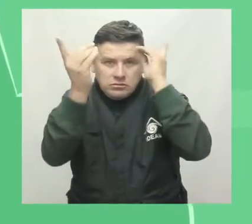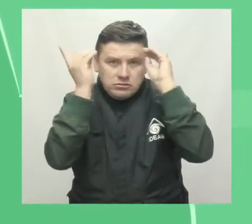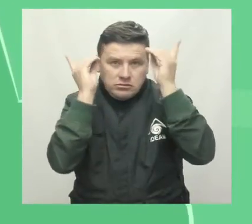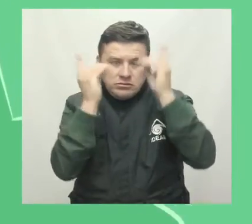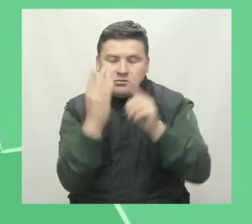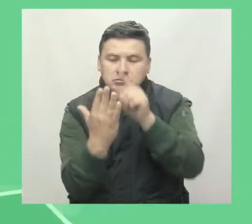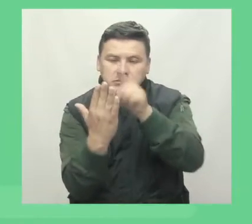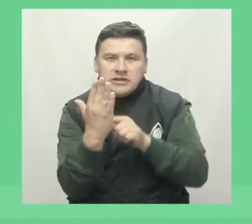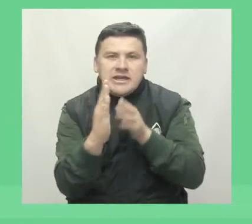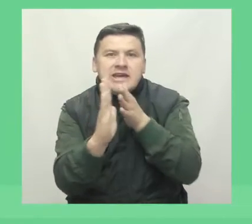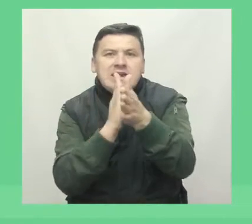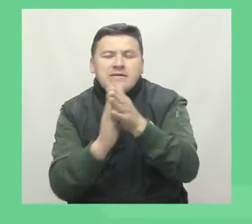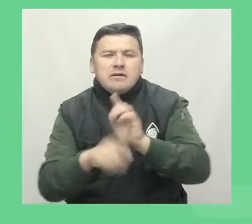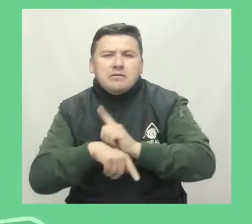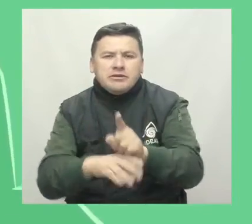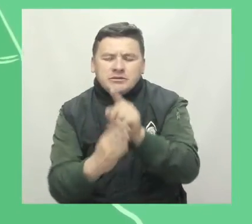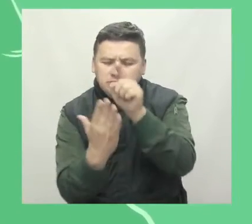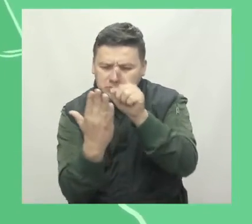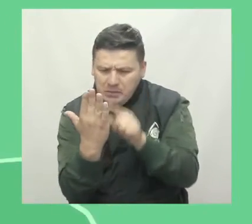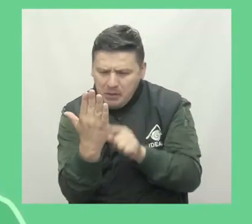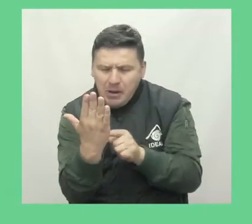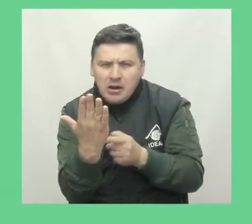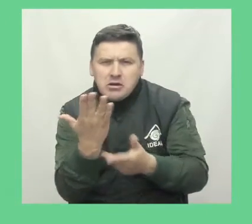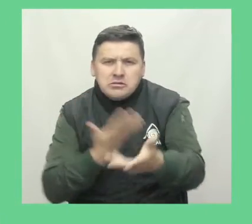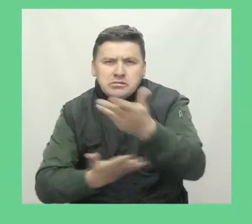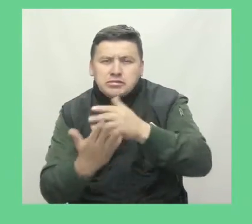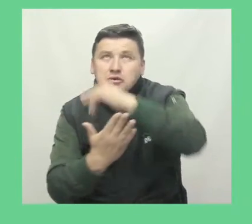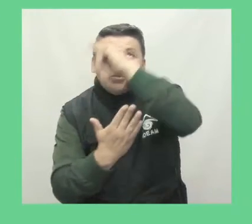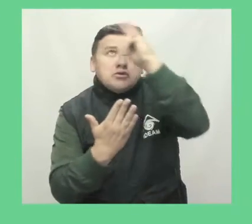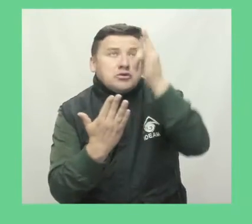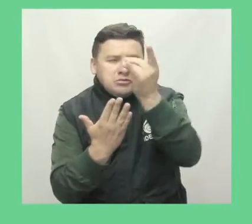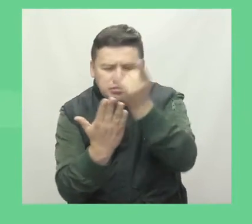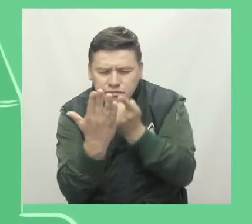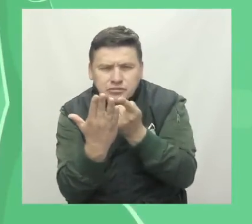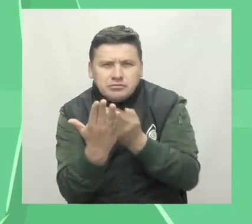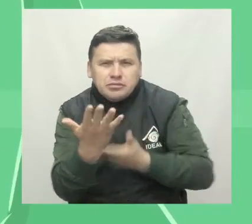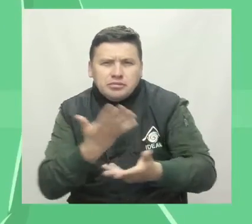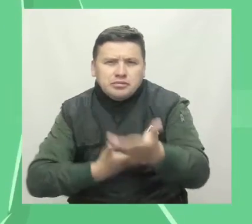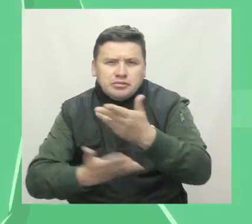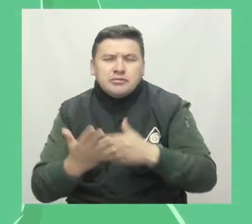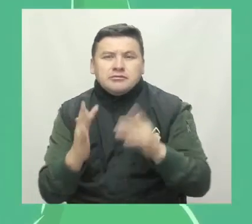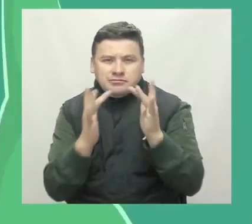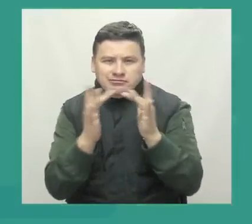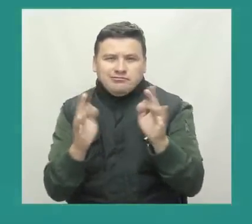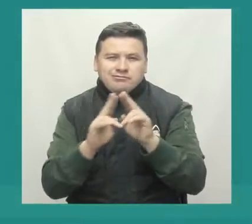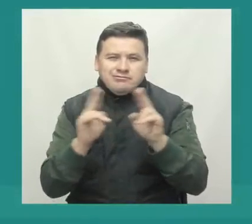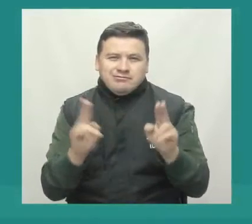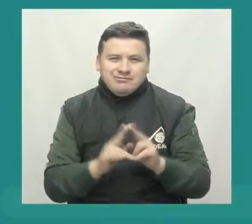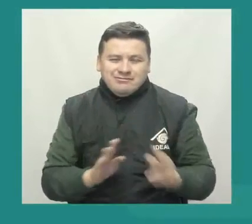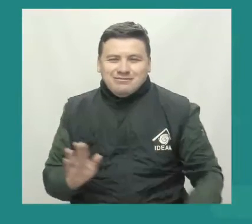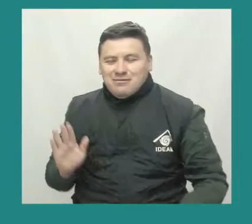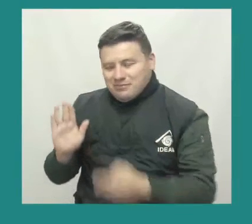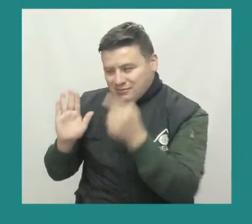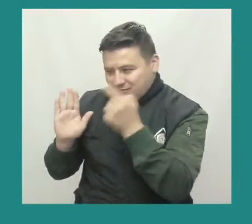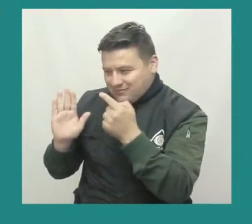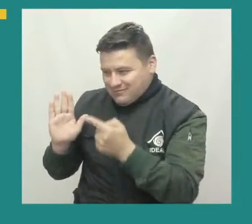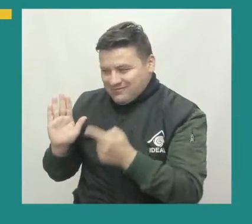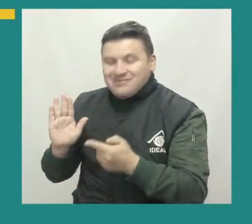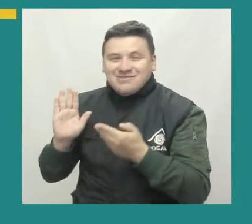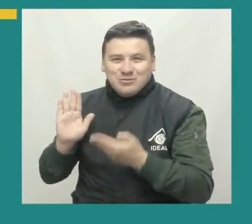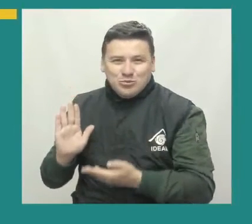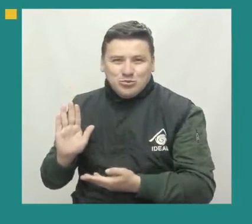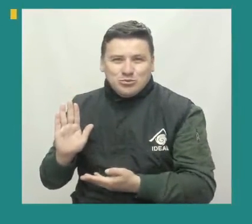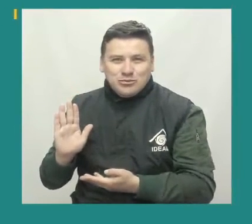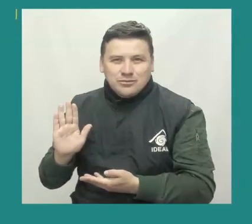Store. Información en tiempo real, detallada, satelital, recomendaciones y muchas opciones de interacción. Síganos a través de nuestras redes